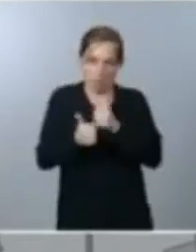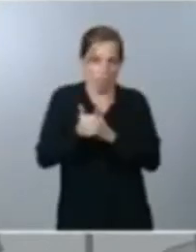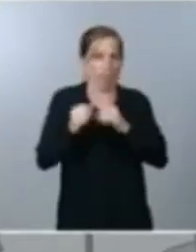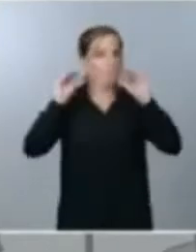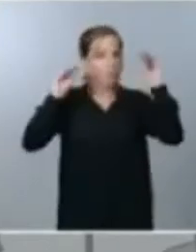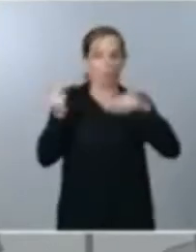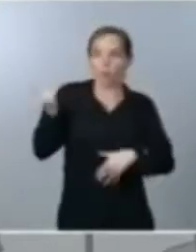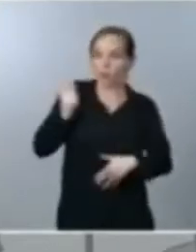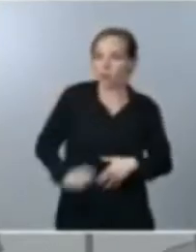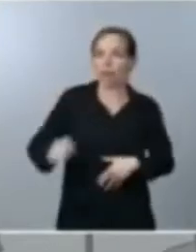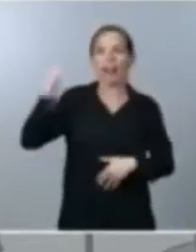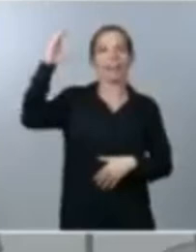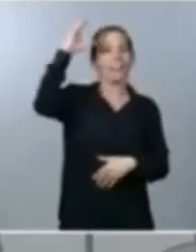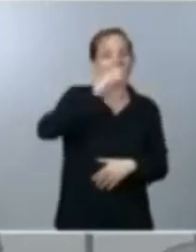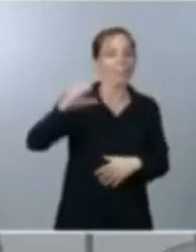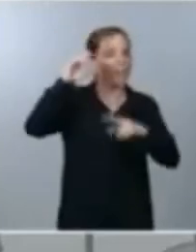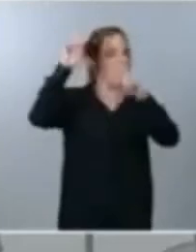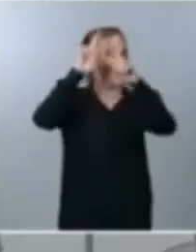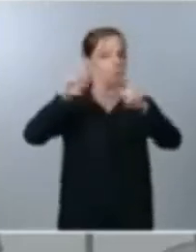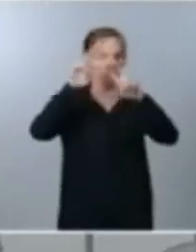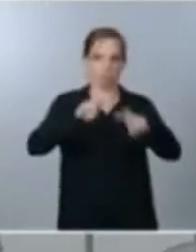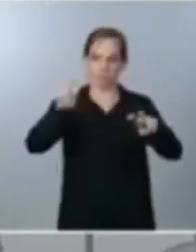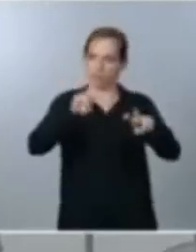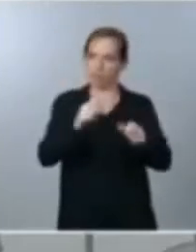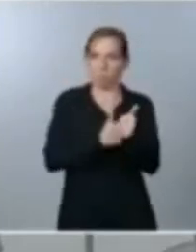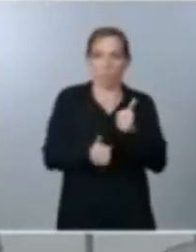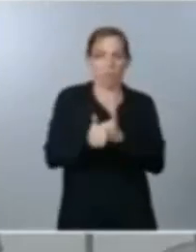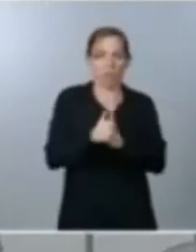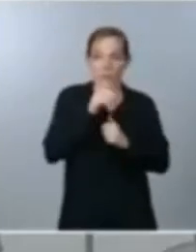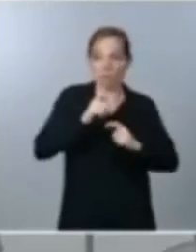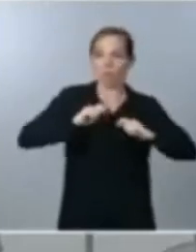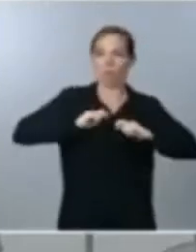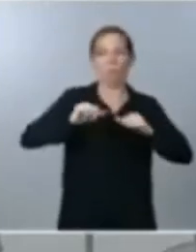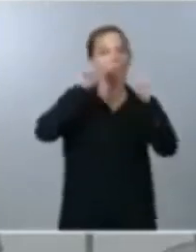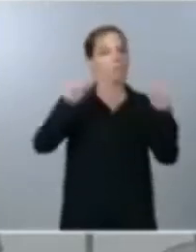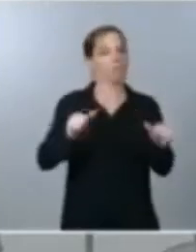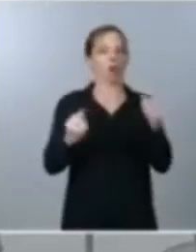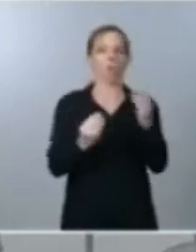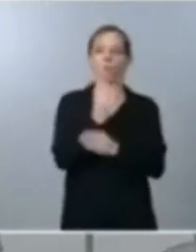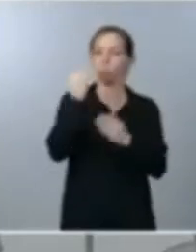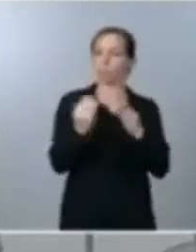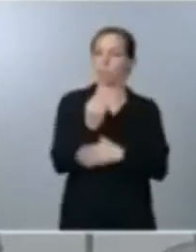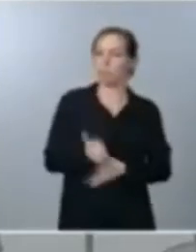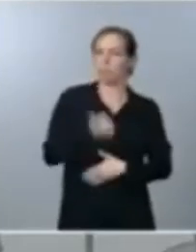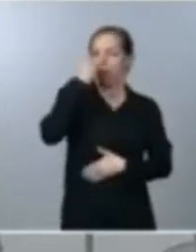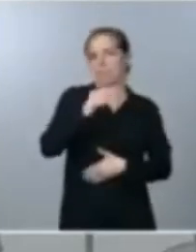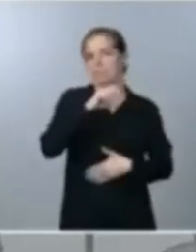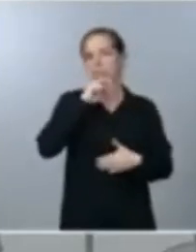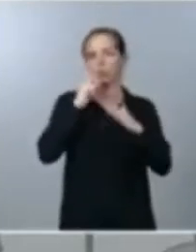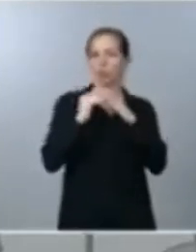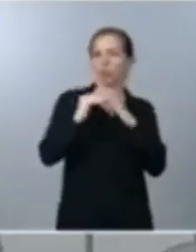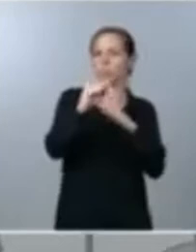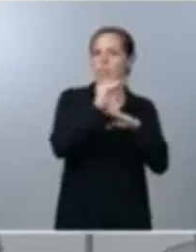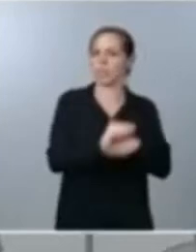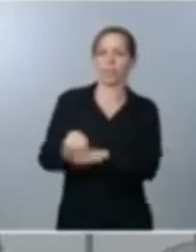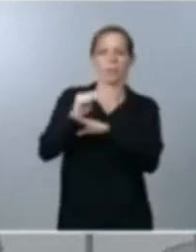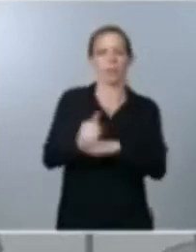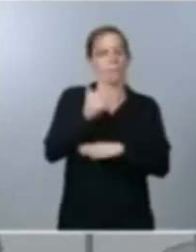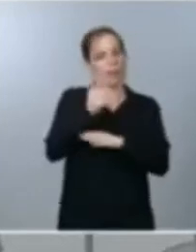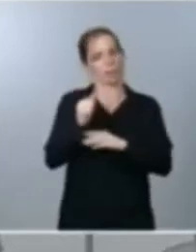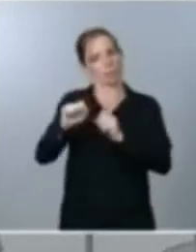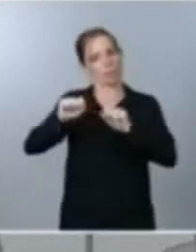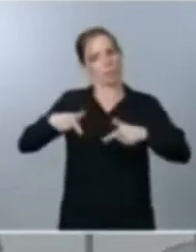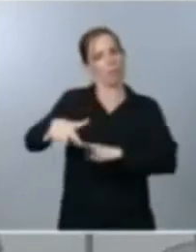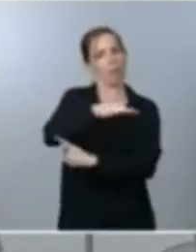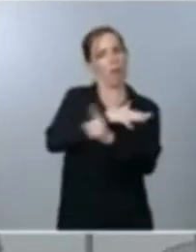que animan un nuevo modelo productivo mucho más sostenible más respetuoso con el medio ambiente más cohesionado y más igualitario